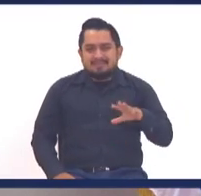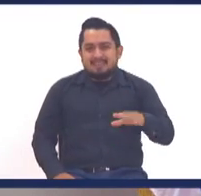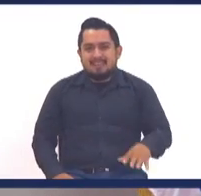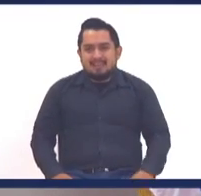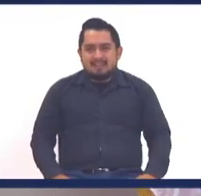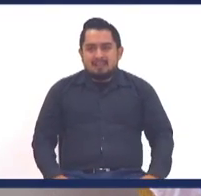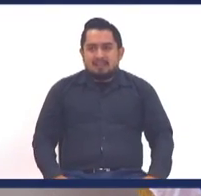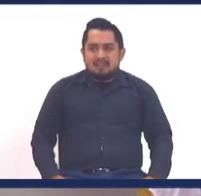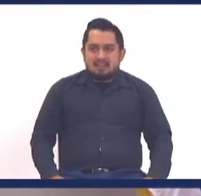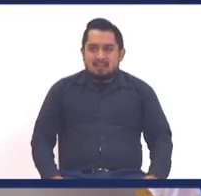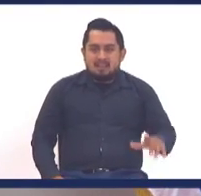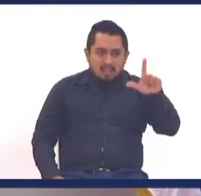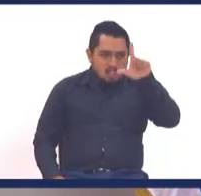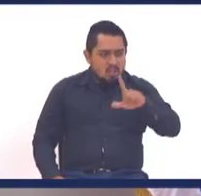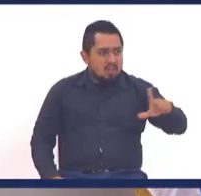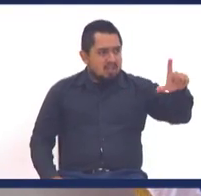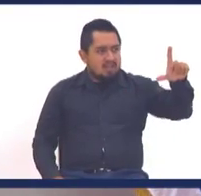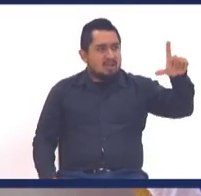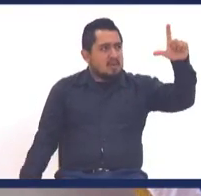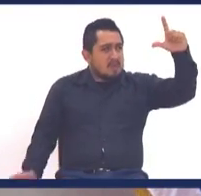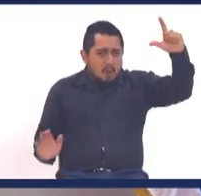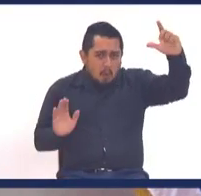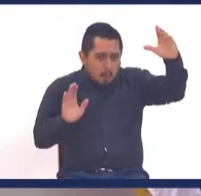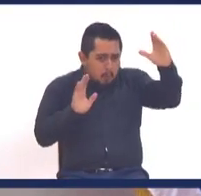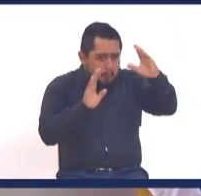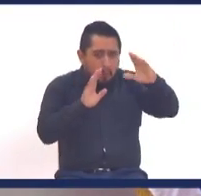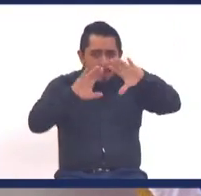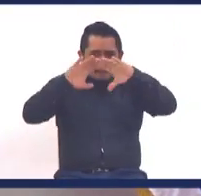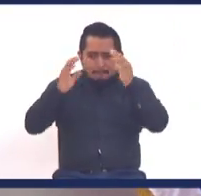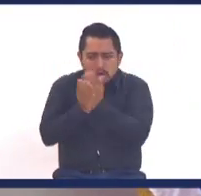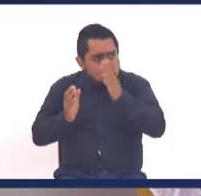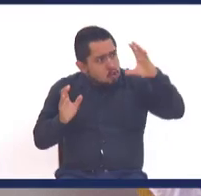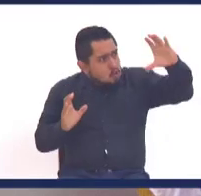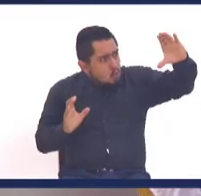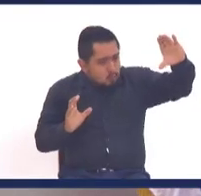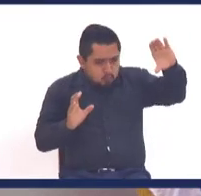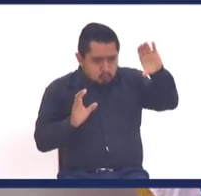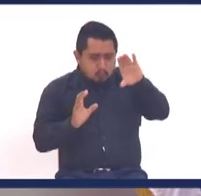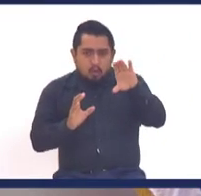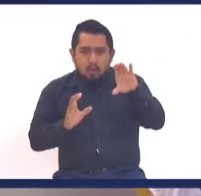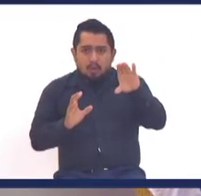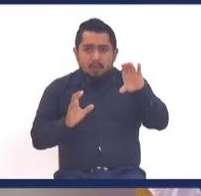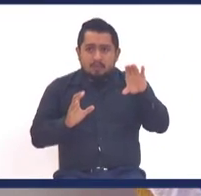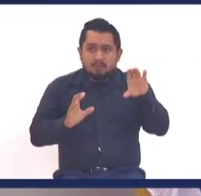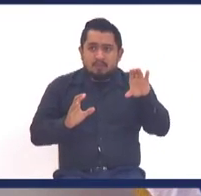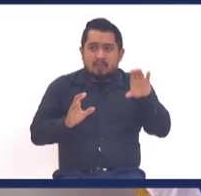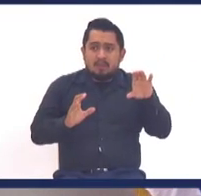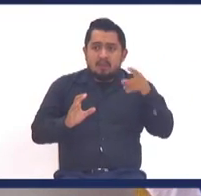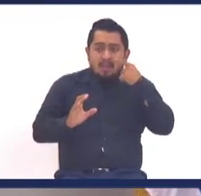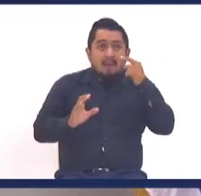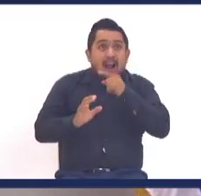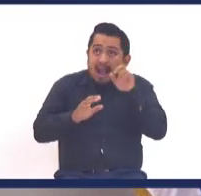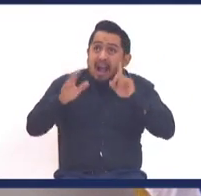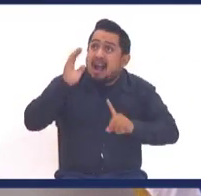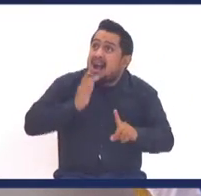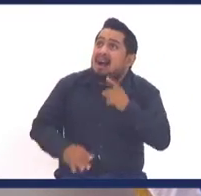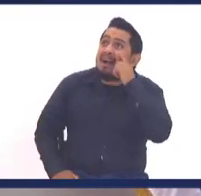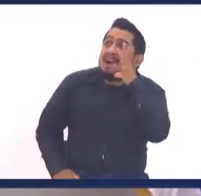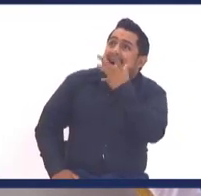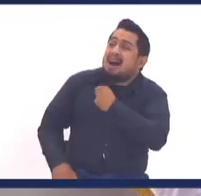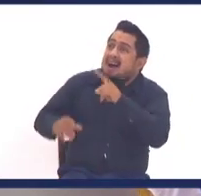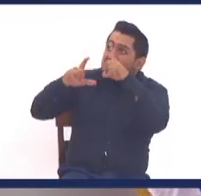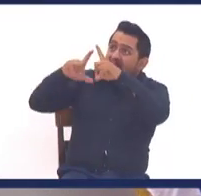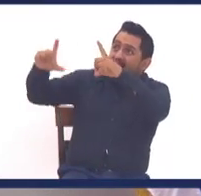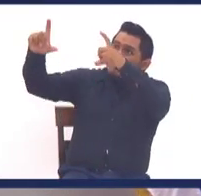dice así, pero estaba la luna lo más cerca de la tierra y los que conocen de esto decían, salgan al patio, a verla, salgan al